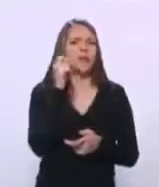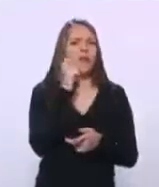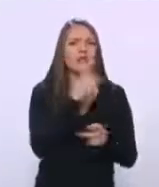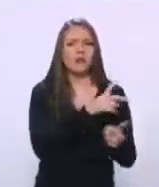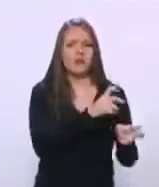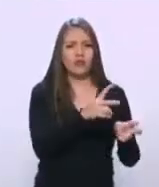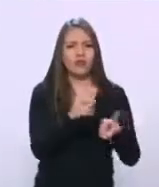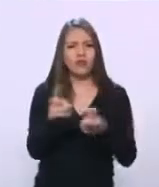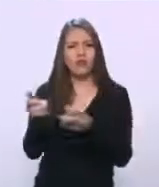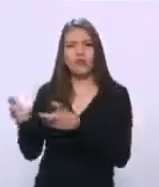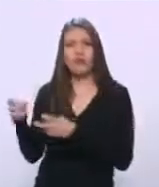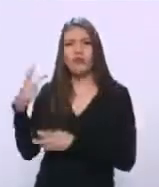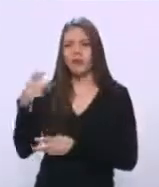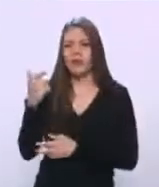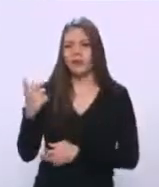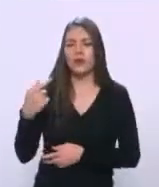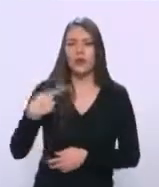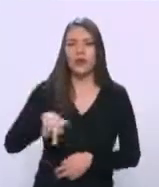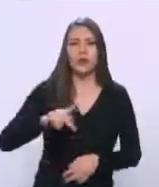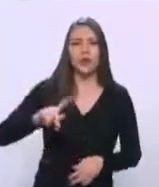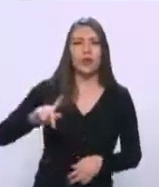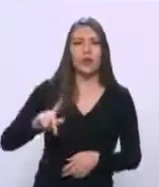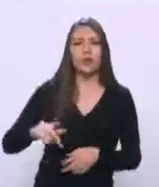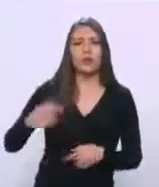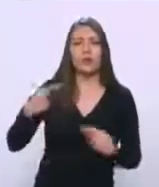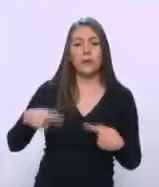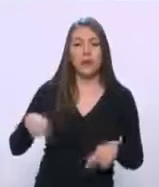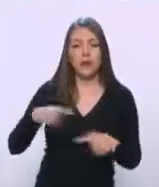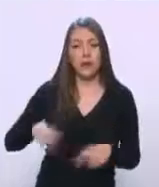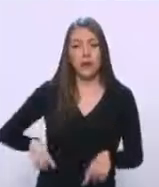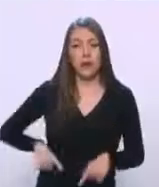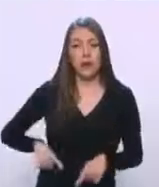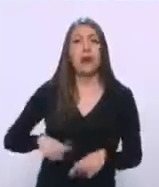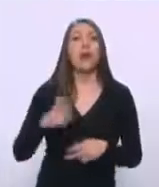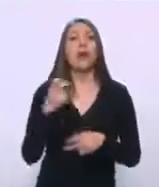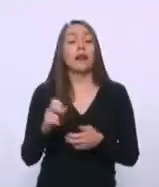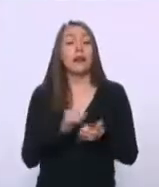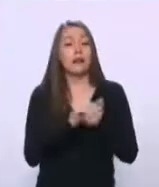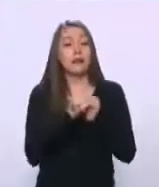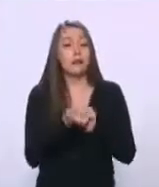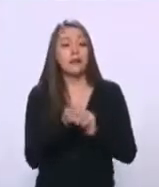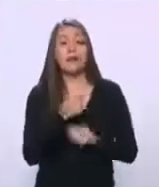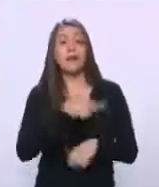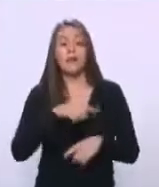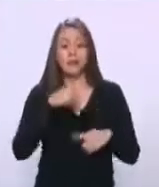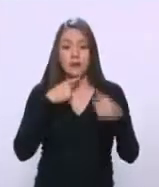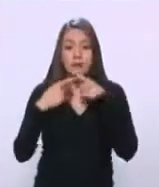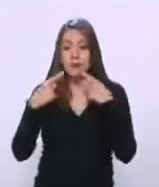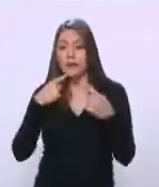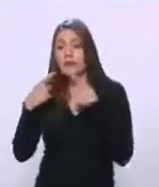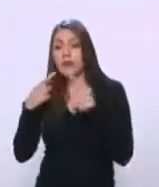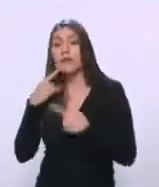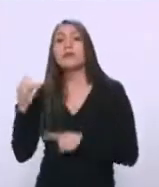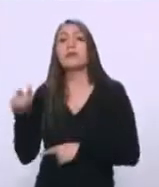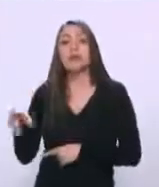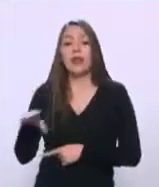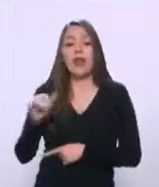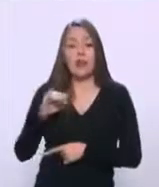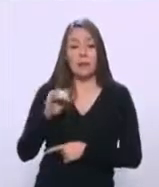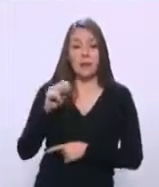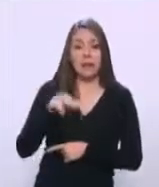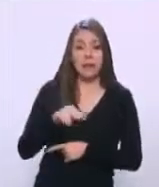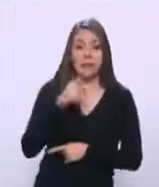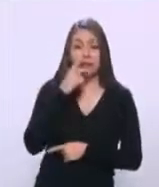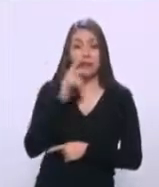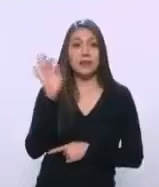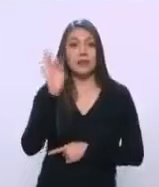del presupuesto público. Esto se comentó en esa mesa, y a Aguilar Camín se le ocurrió comentar que si él se